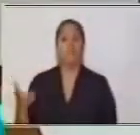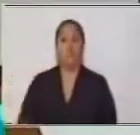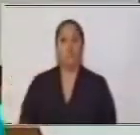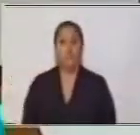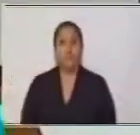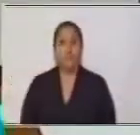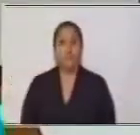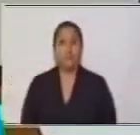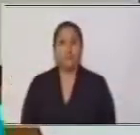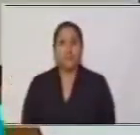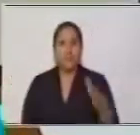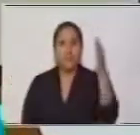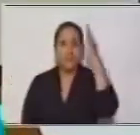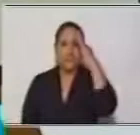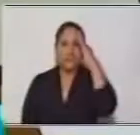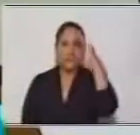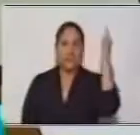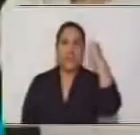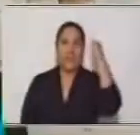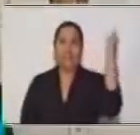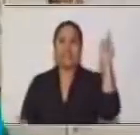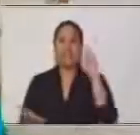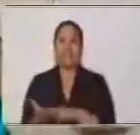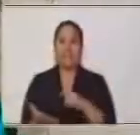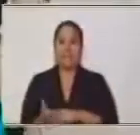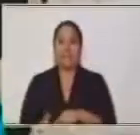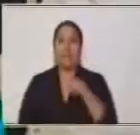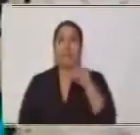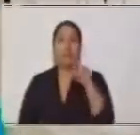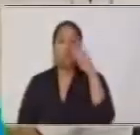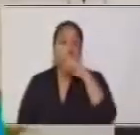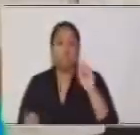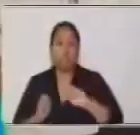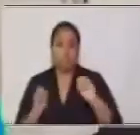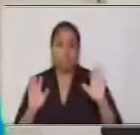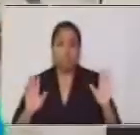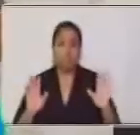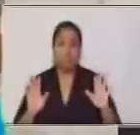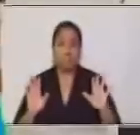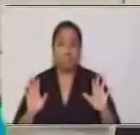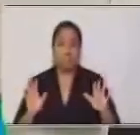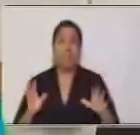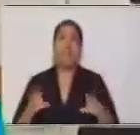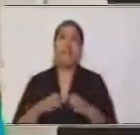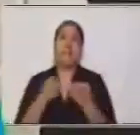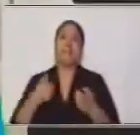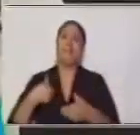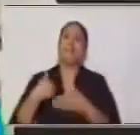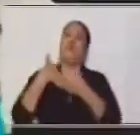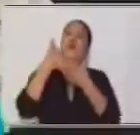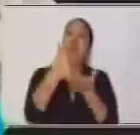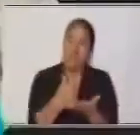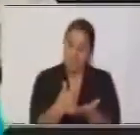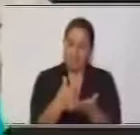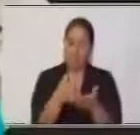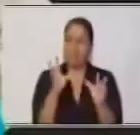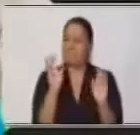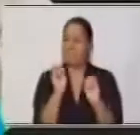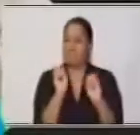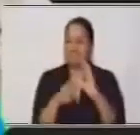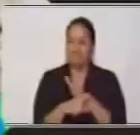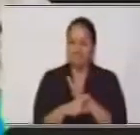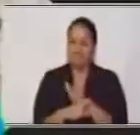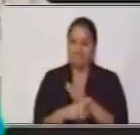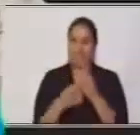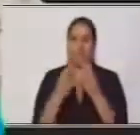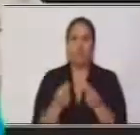Ese es el examen de matemática. Y si no lo hace, muy bien. Y si no lo hace, pues yo le ayudo a hacerlo, ningún problema. ¿Cuál es la